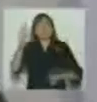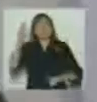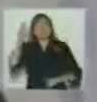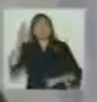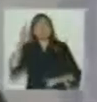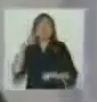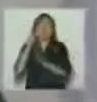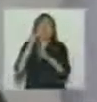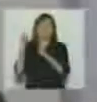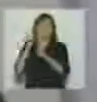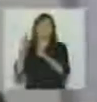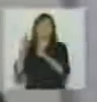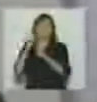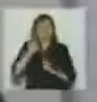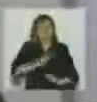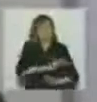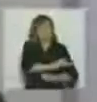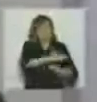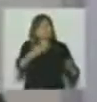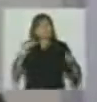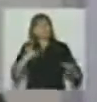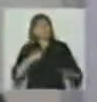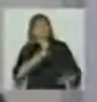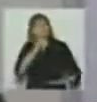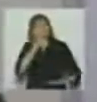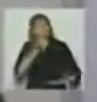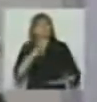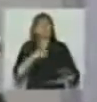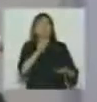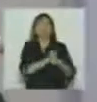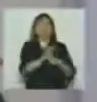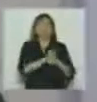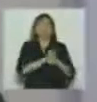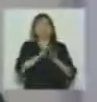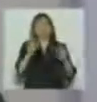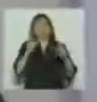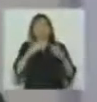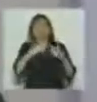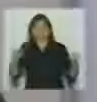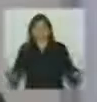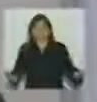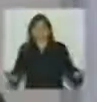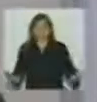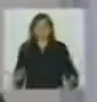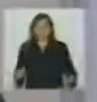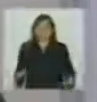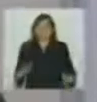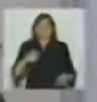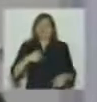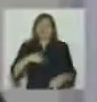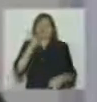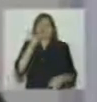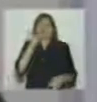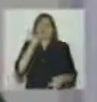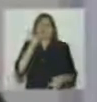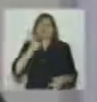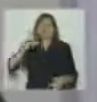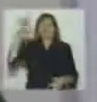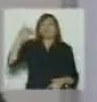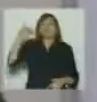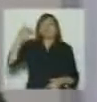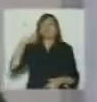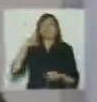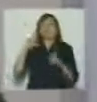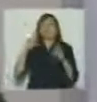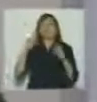realmente todos puedan expresarse por eso me hubiera gustado hacerlo cuando vencía el plazo electoral